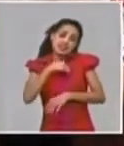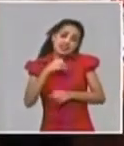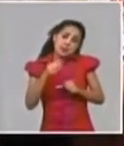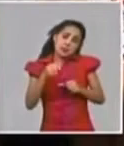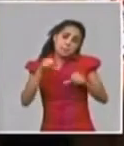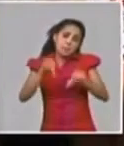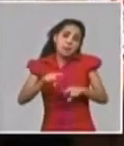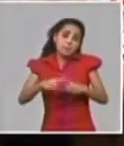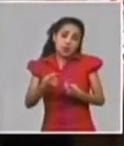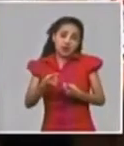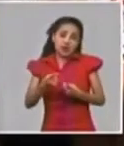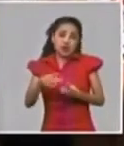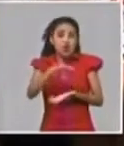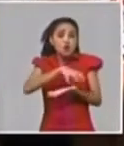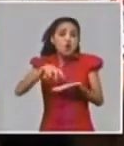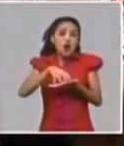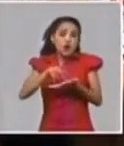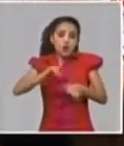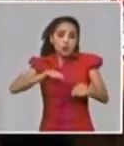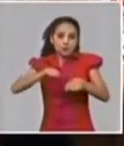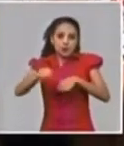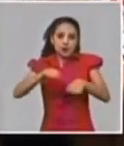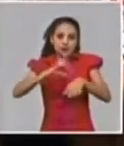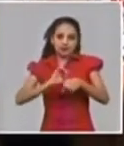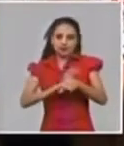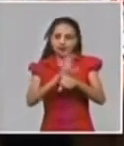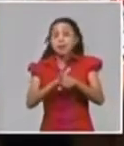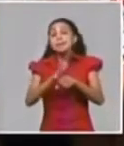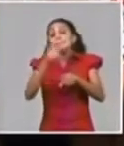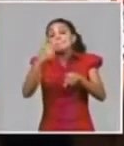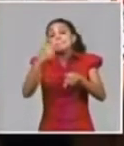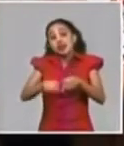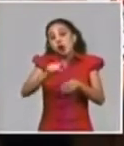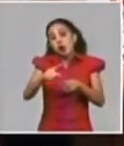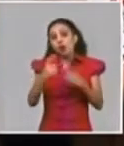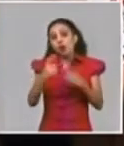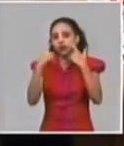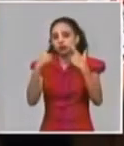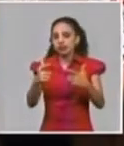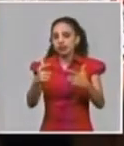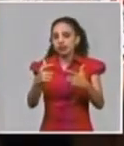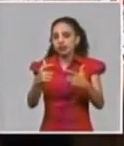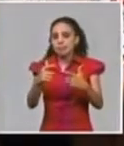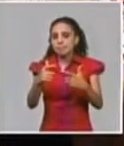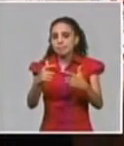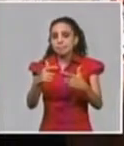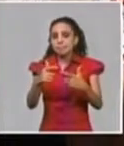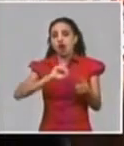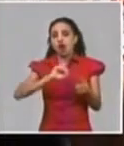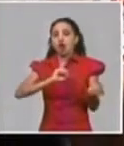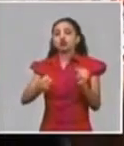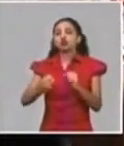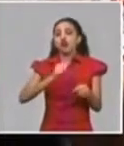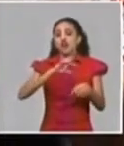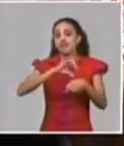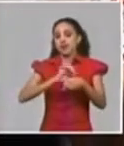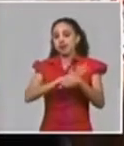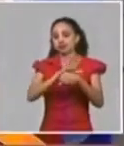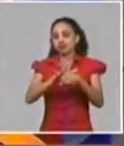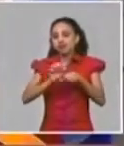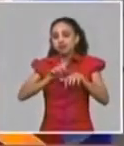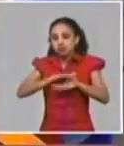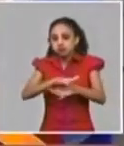preparadas para eso pero era vital pero era vital para evitar la propagación de la enfermedad por lo tanto ha sido